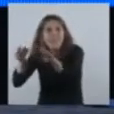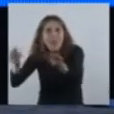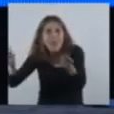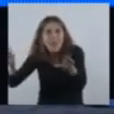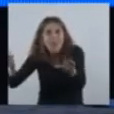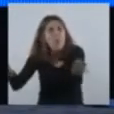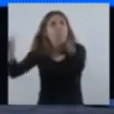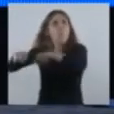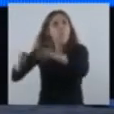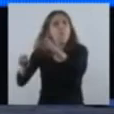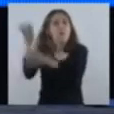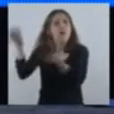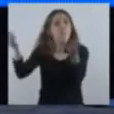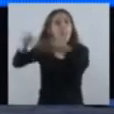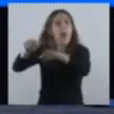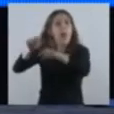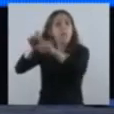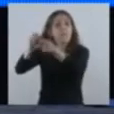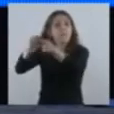lejos de haberse ido.